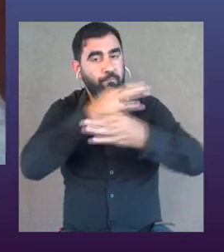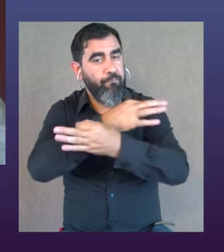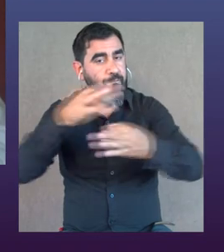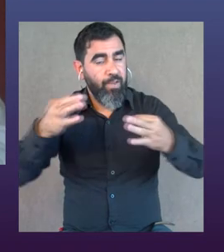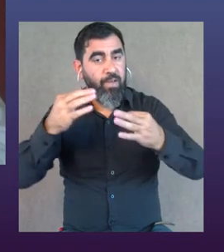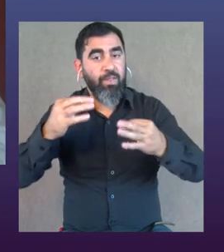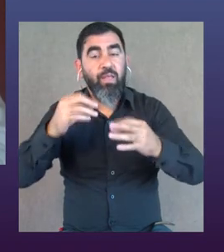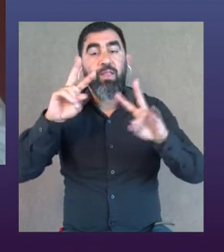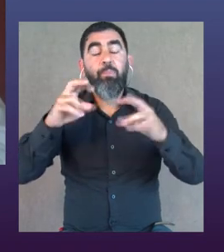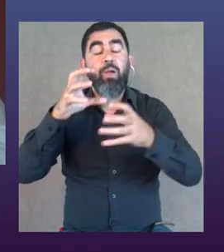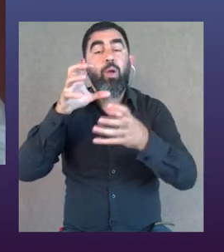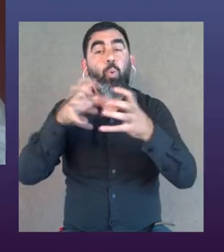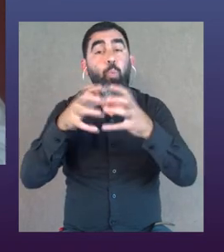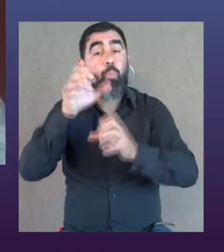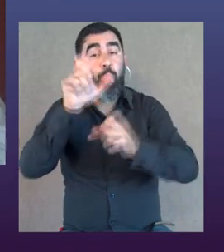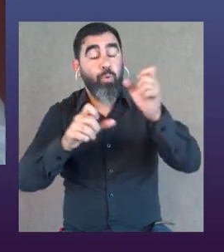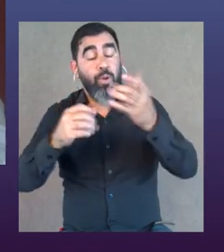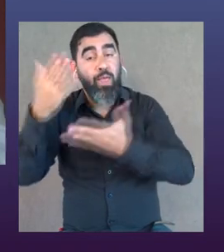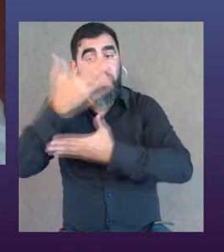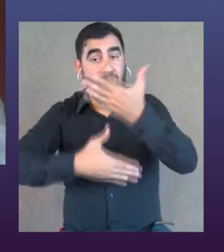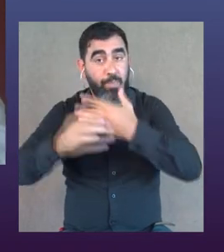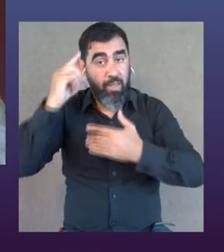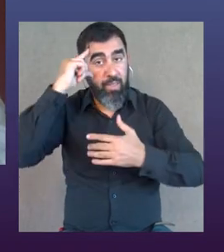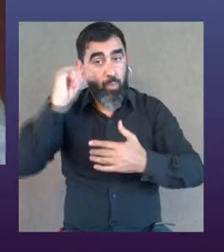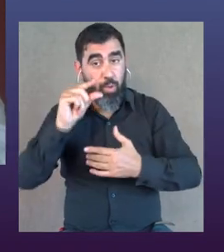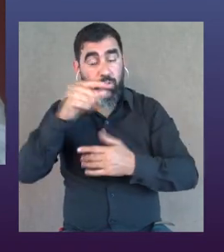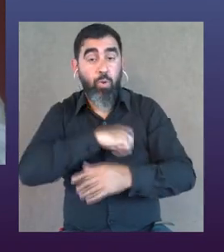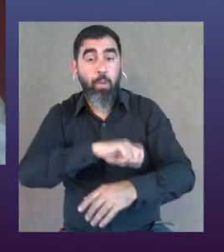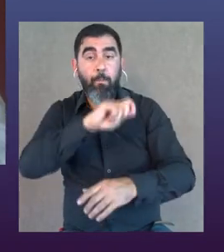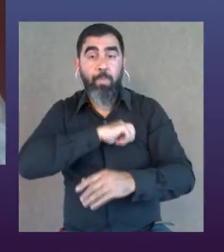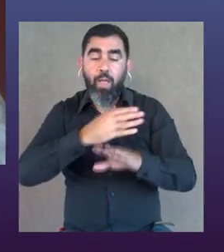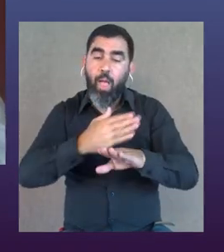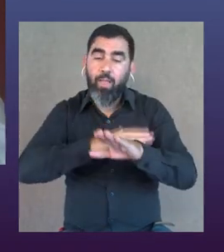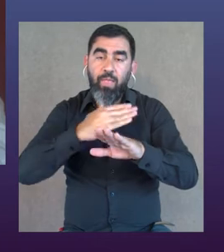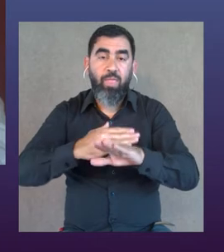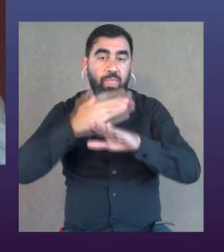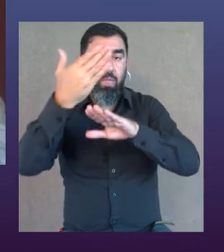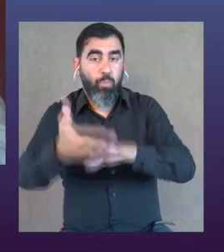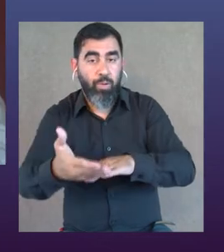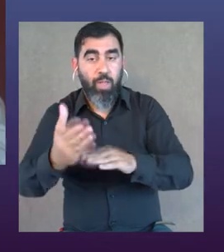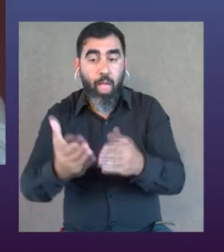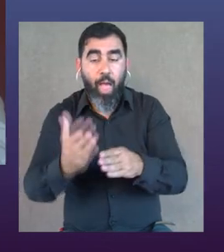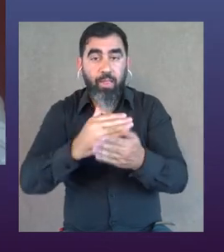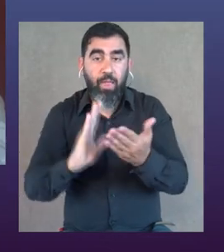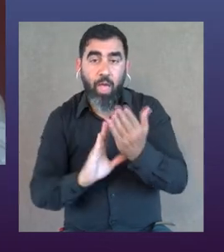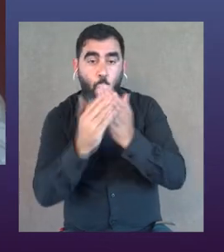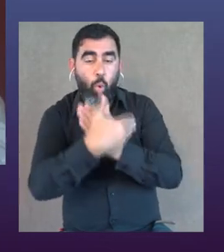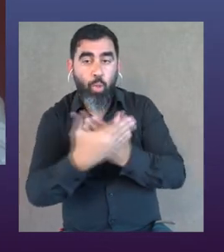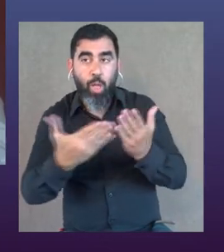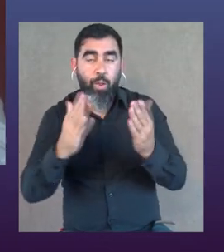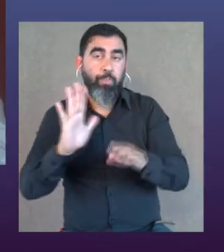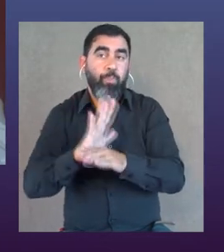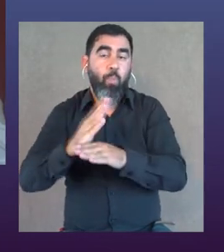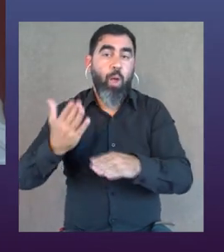reflejaba de una manera tan fiel lo que ocurre en el colectivo de personas con discapacidad intelectual, pues eso en España ha sido un antes y un después, han pasado de estar